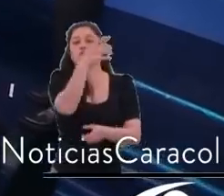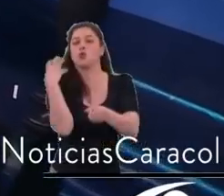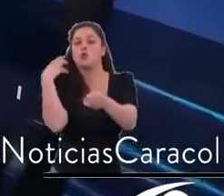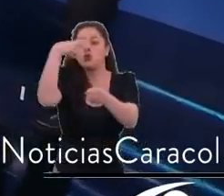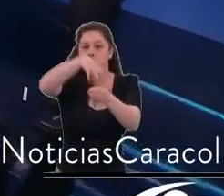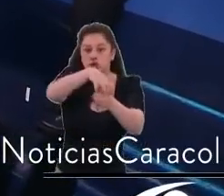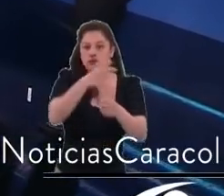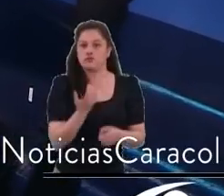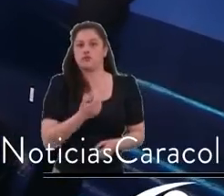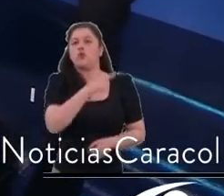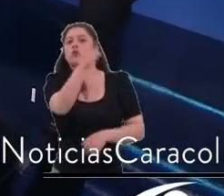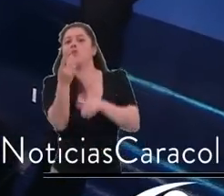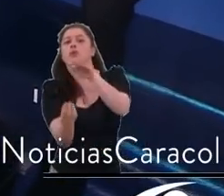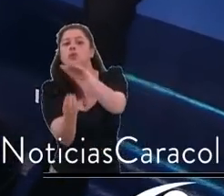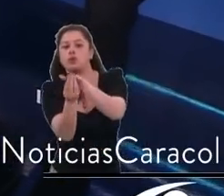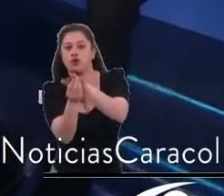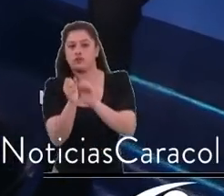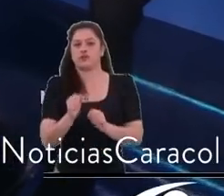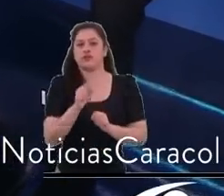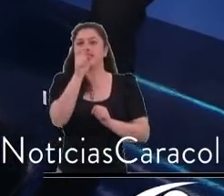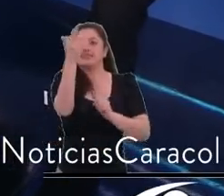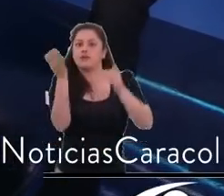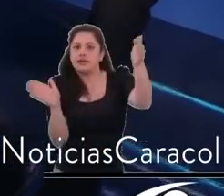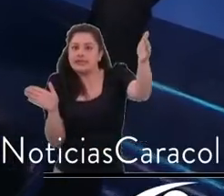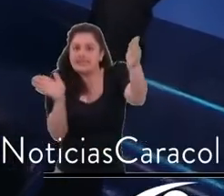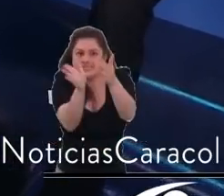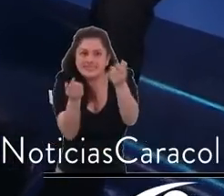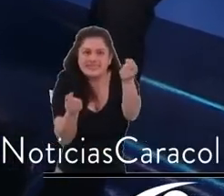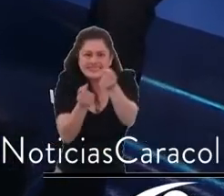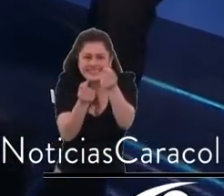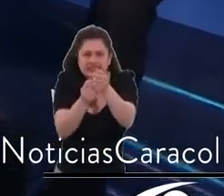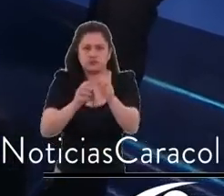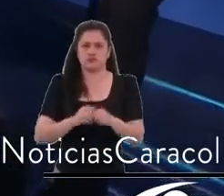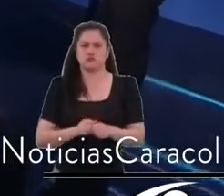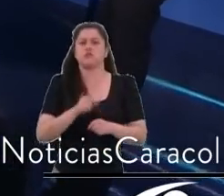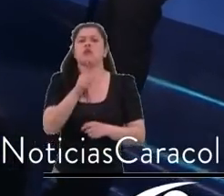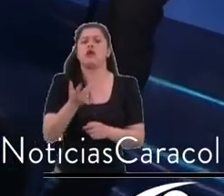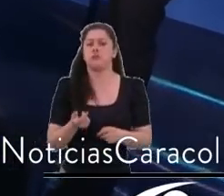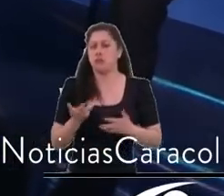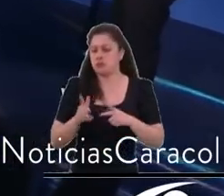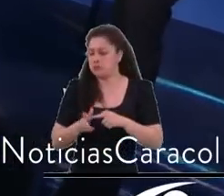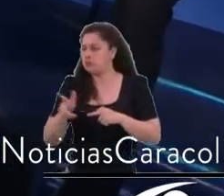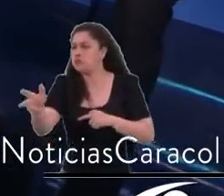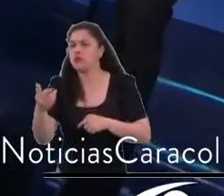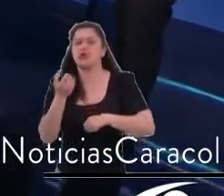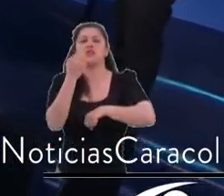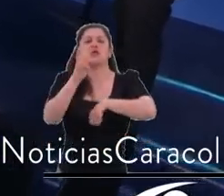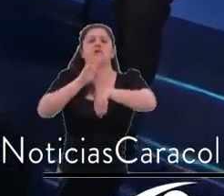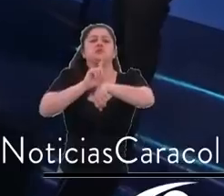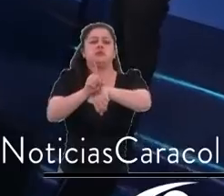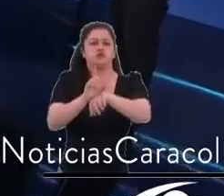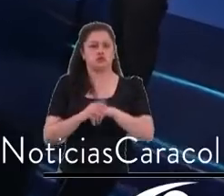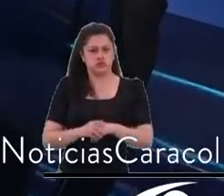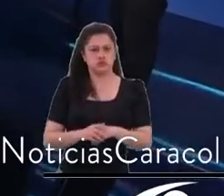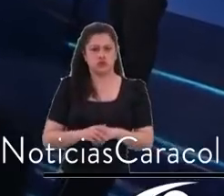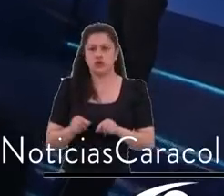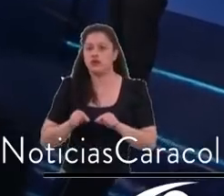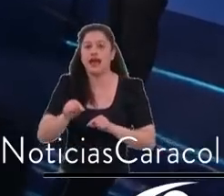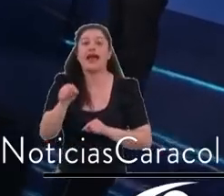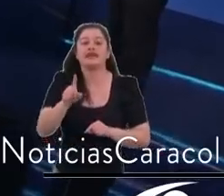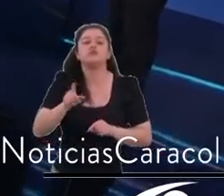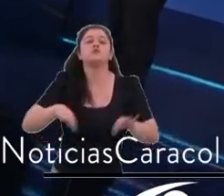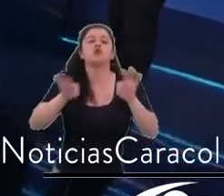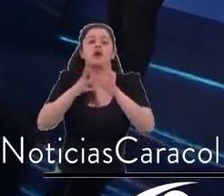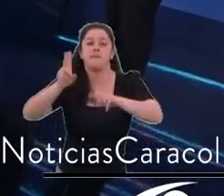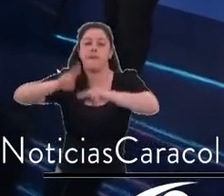a 30 minutos, no en promedio hora y media. Pero hay que construir la ciudad de esa manera. Y la decisión de las 30 localidades no la tomé yo, la tomé el Congreso